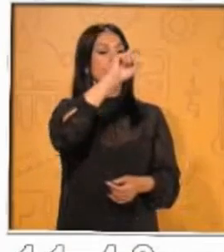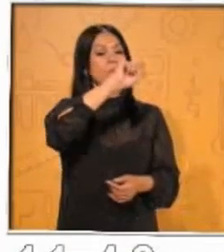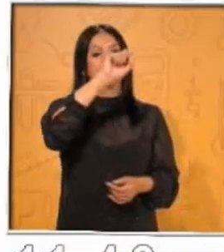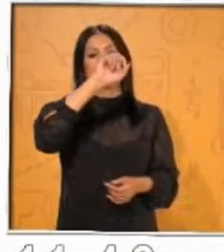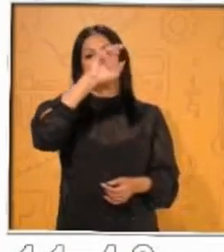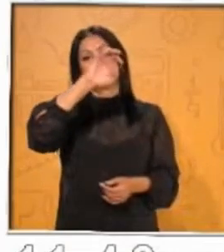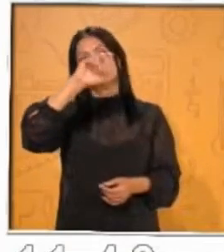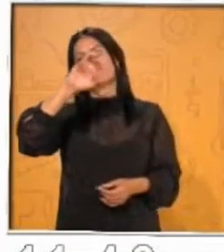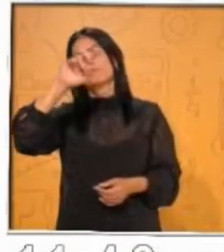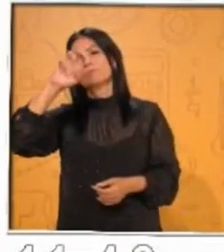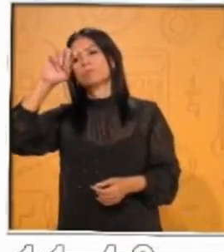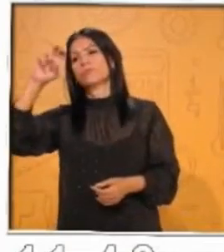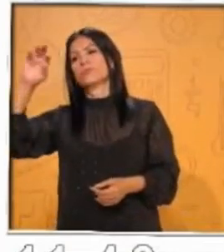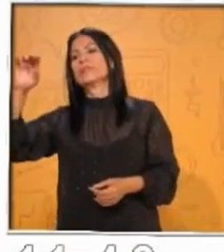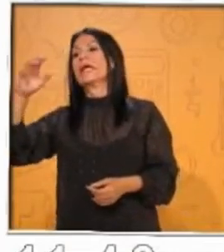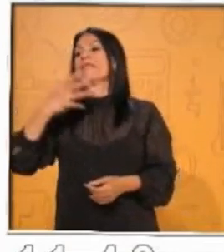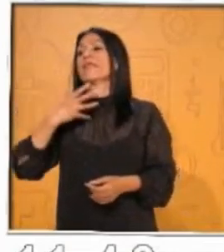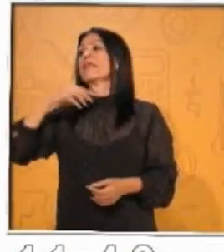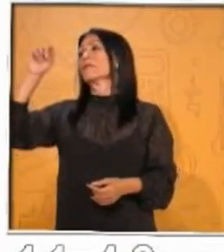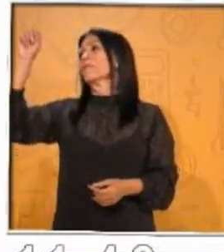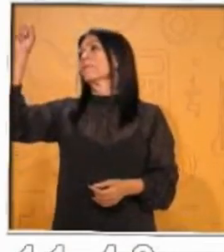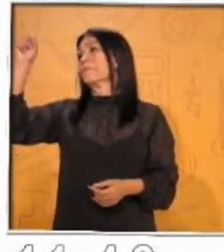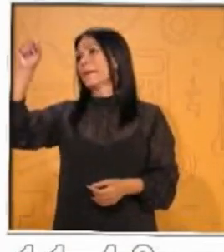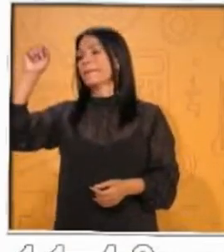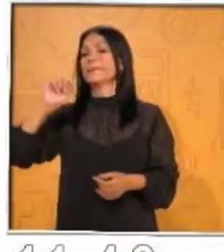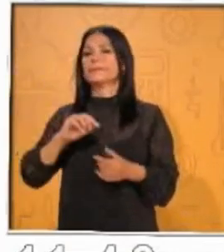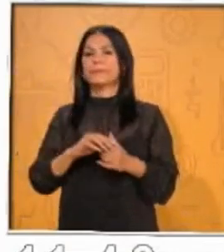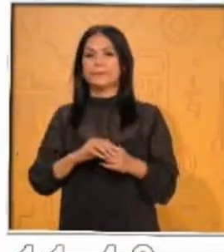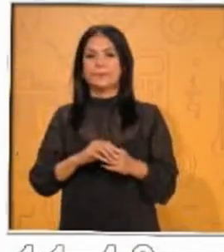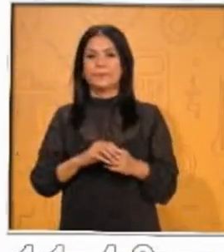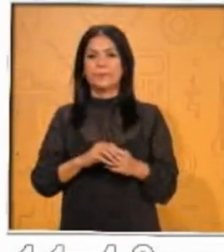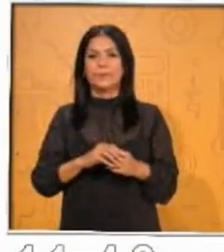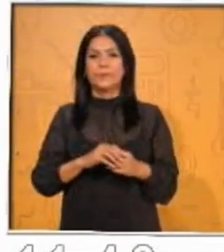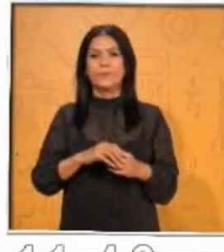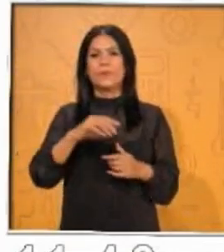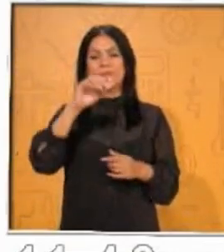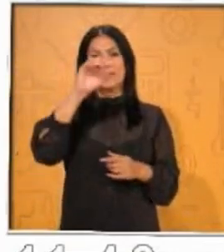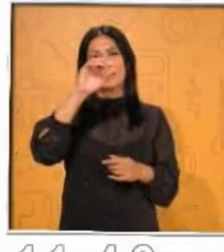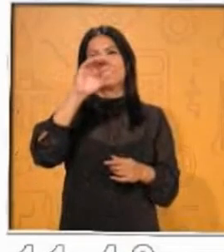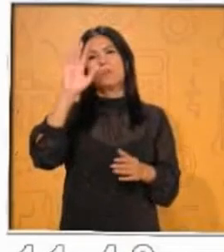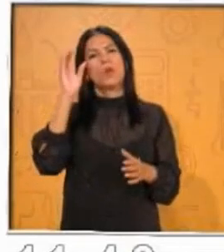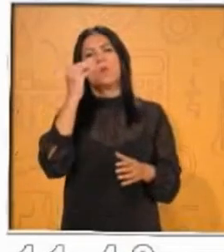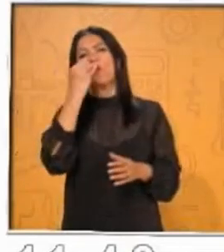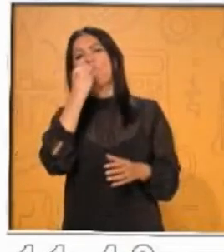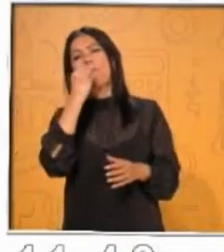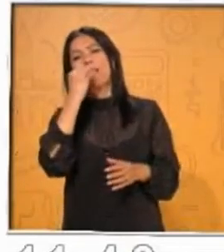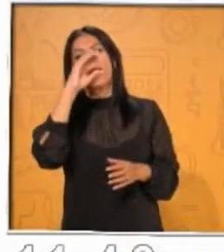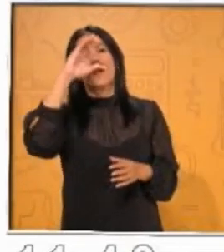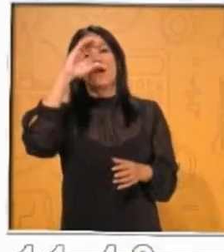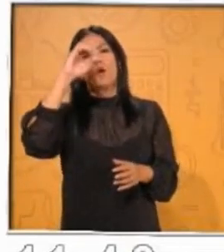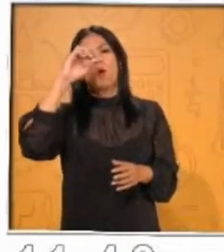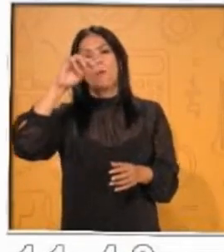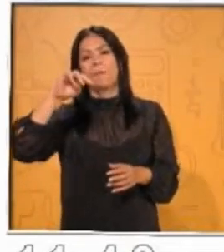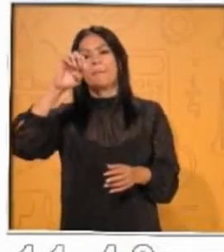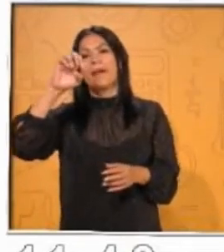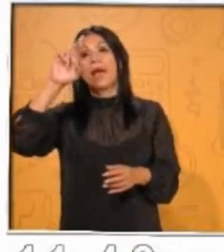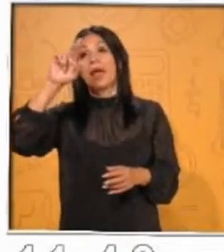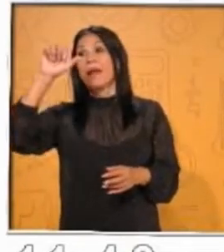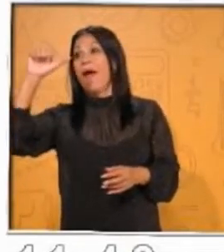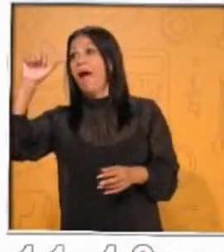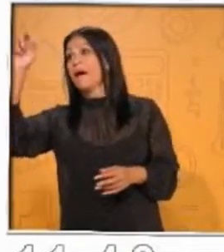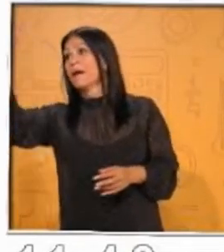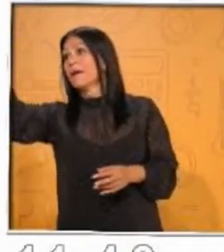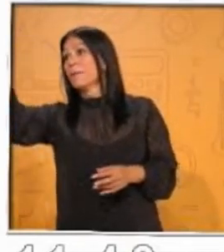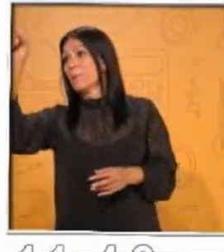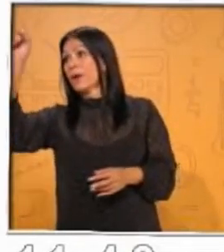acentúan las palabras en la última sílaba. Por ejemplo, él comerá, él dormirá. Van acentuadas en la